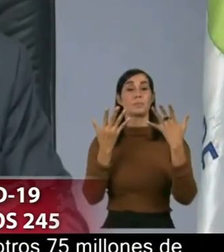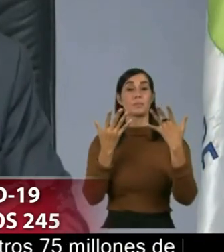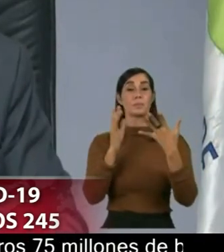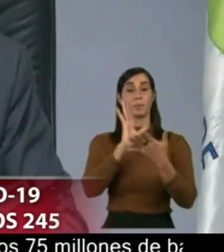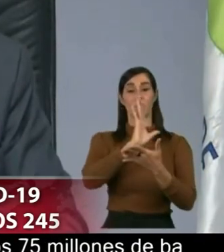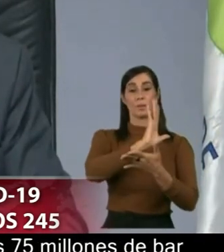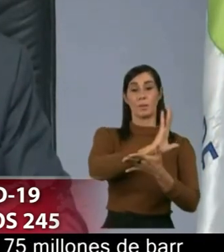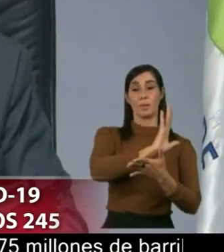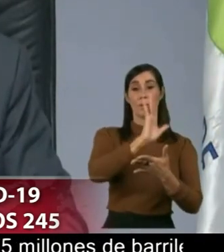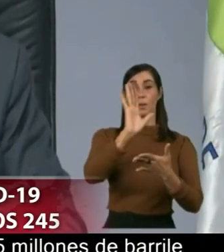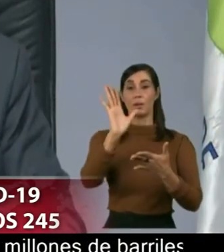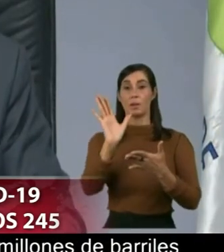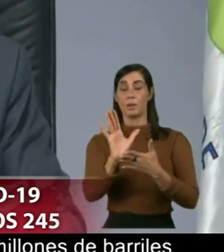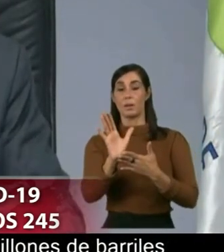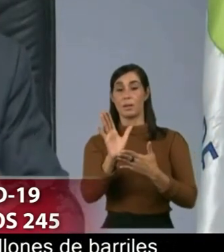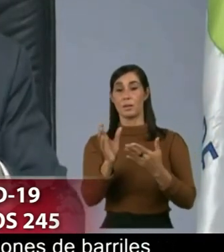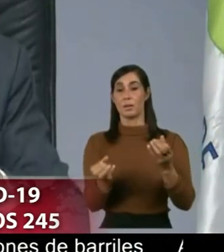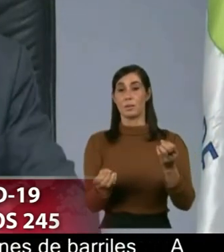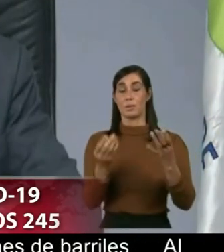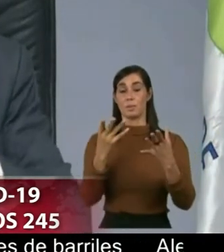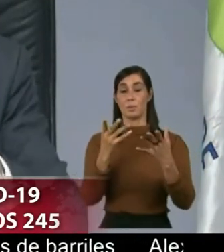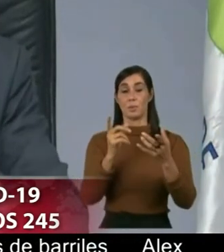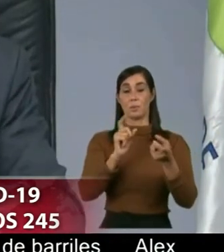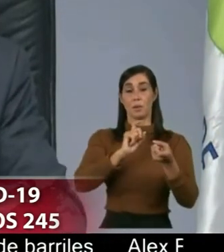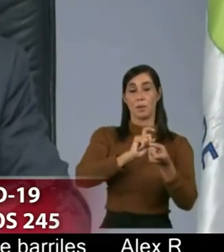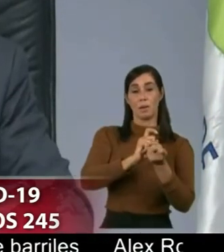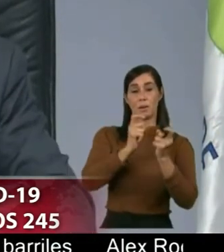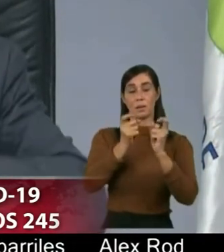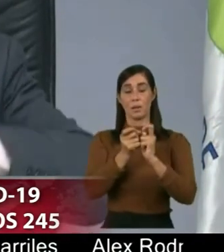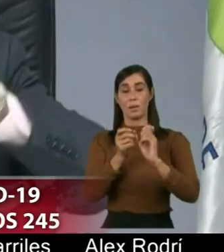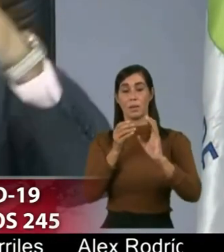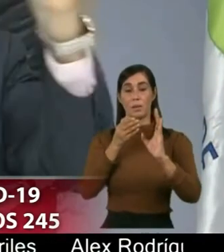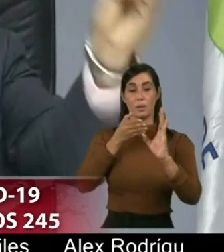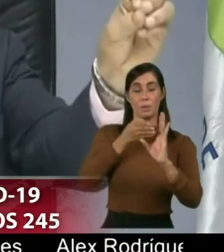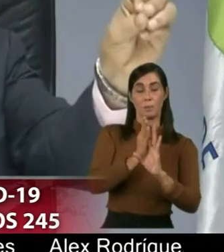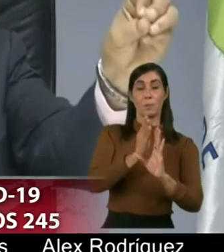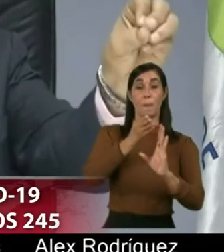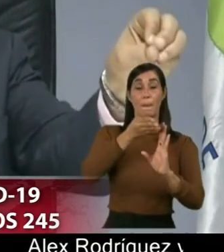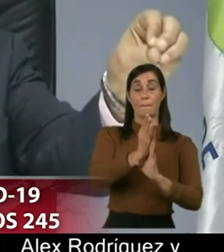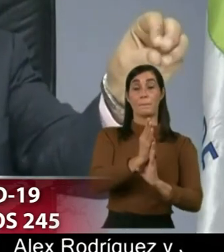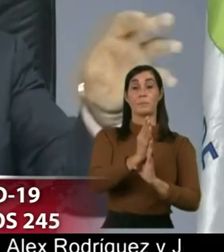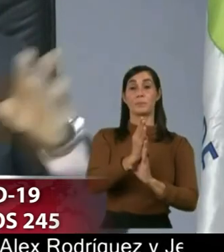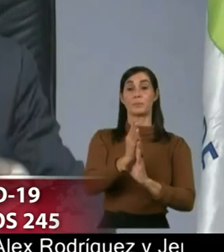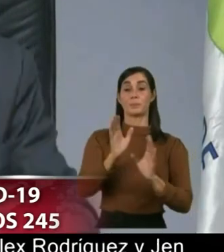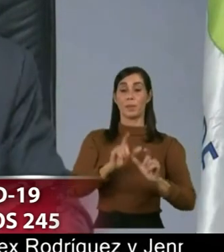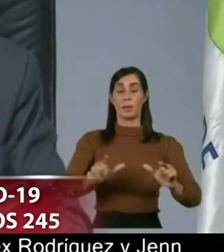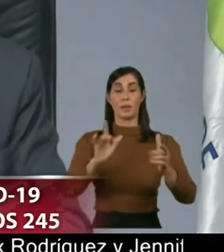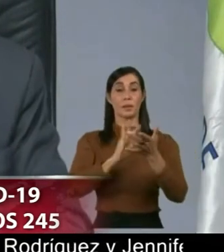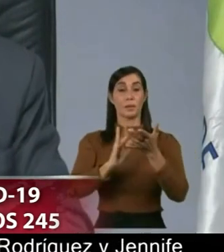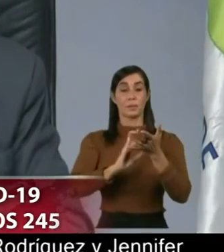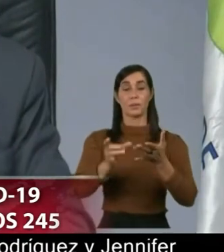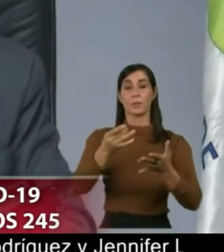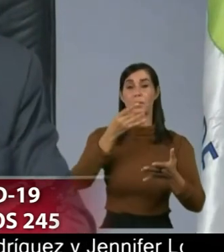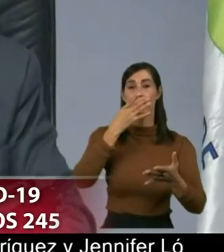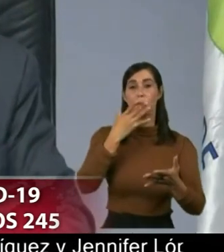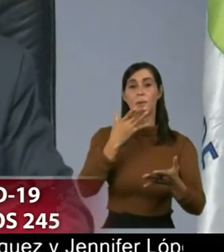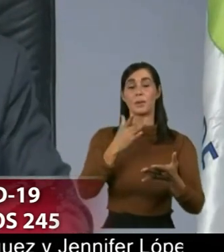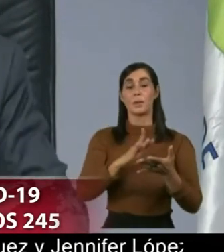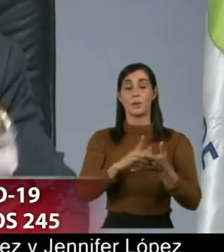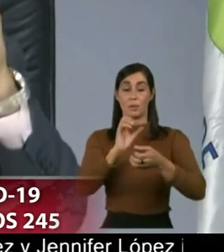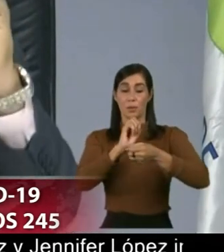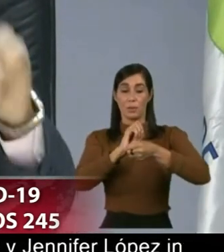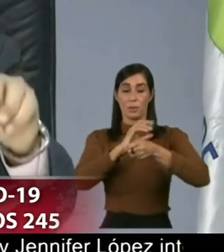multilaterales y multifactoriales que van interviniendo con intervenciones en el área de medicamentos en el área de la